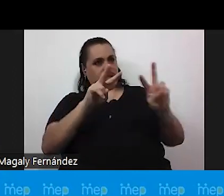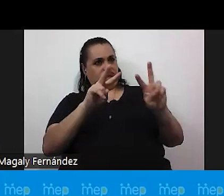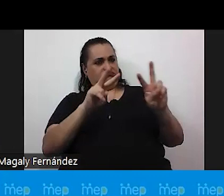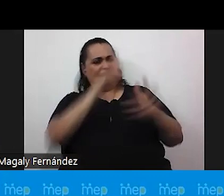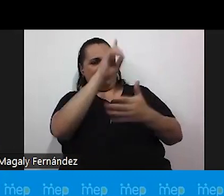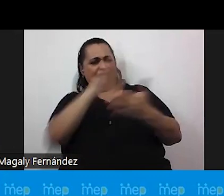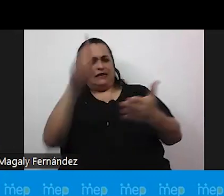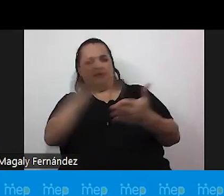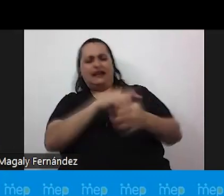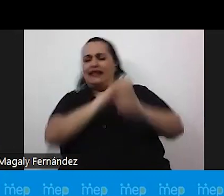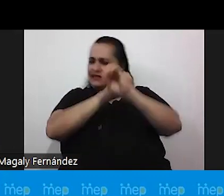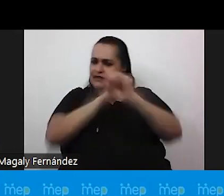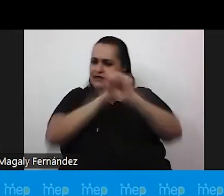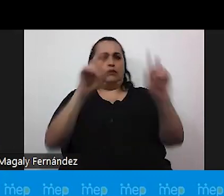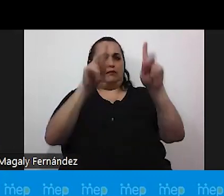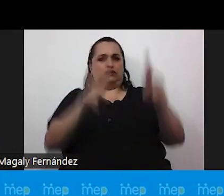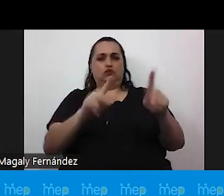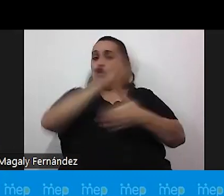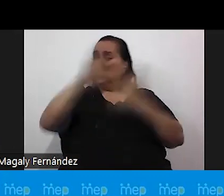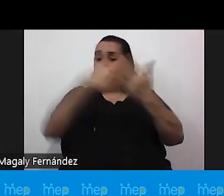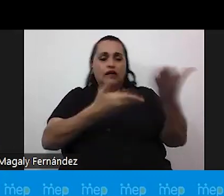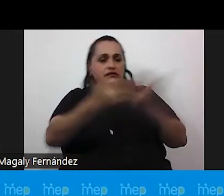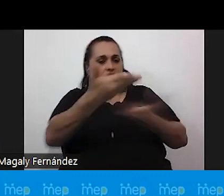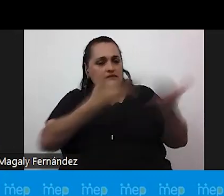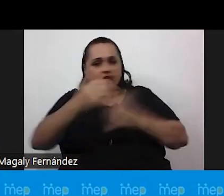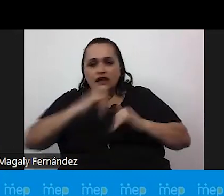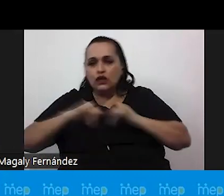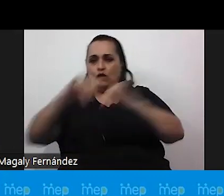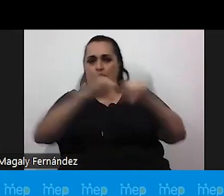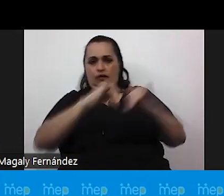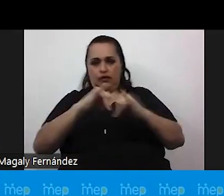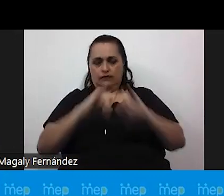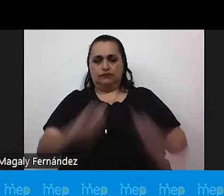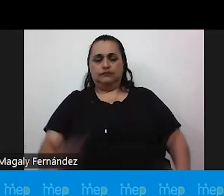se discrimine a ninguna persona y todas sean tratadas por igual siguiente